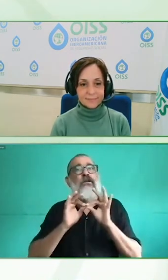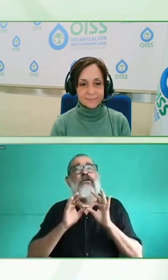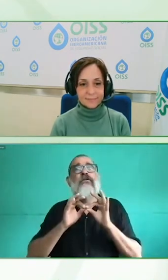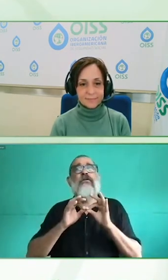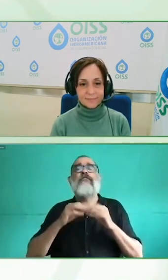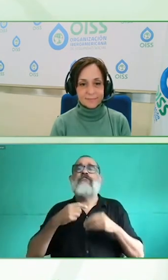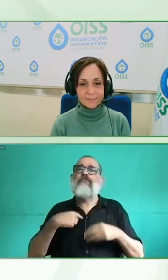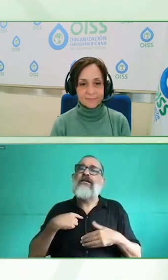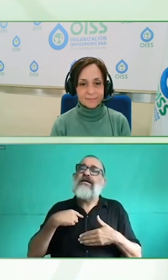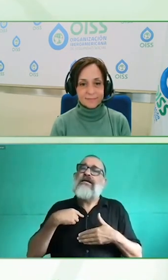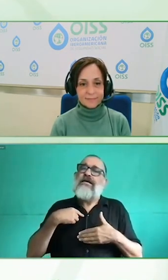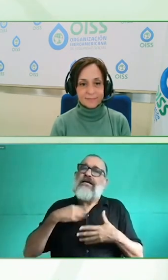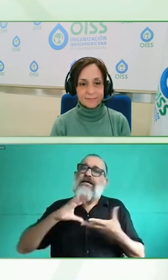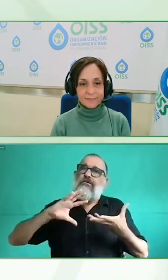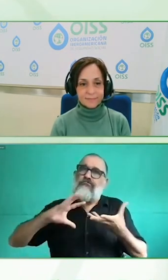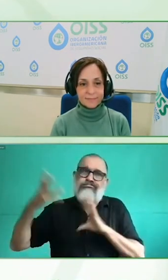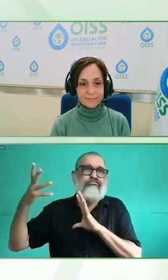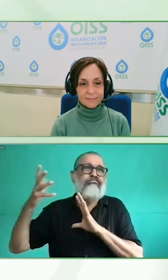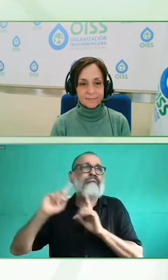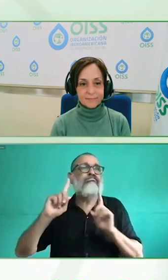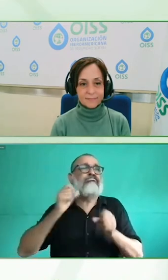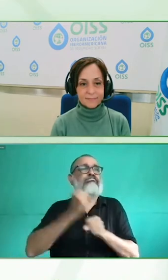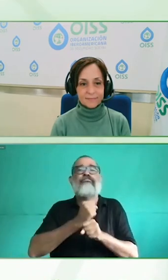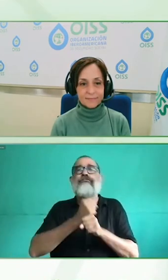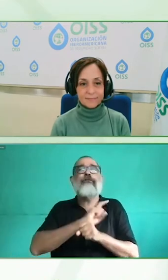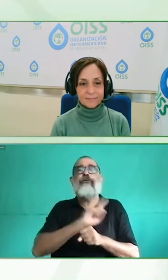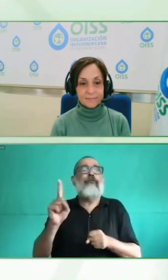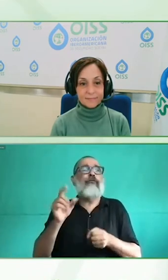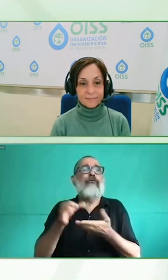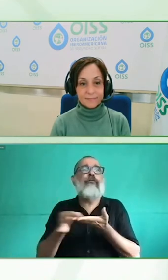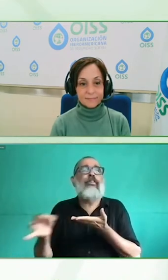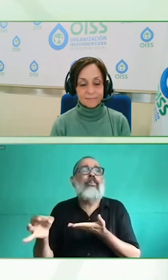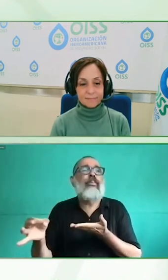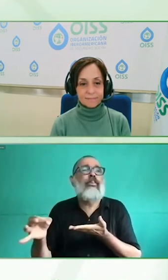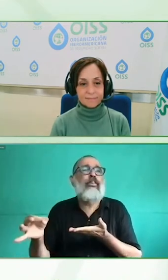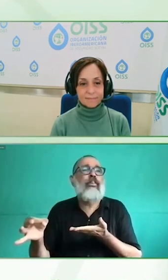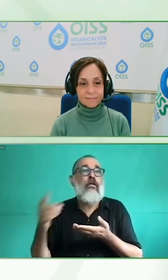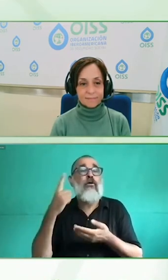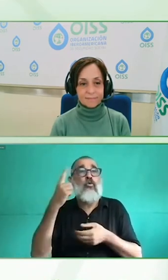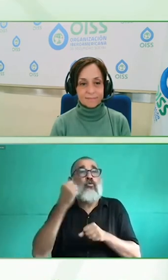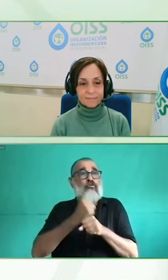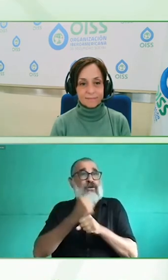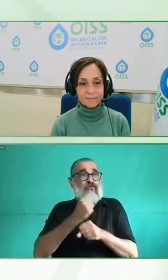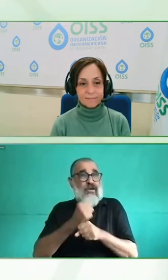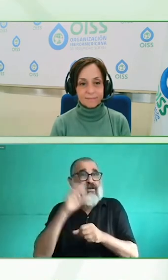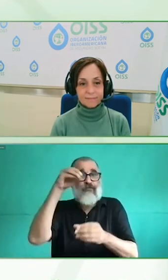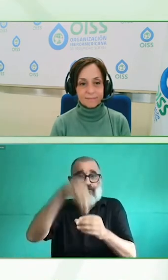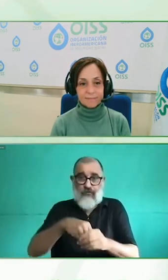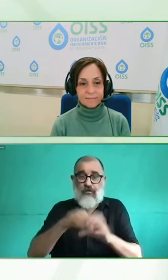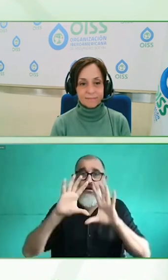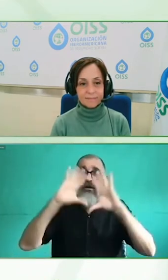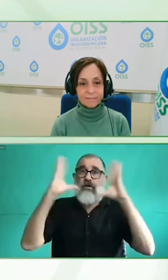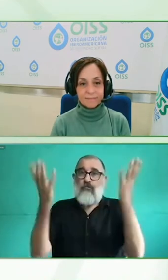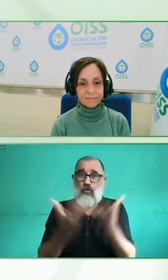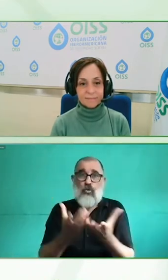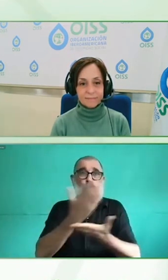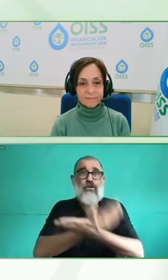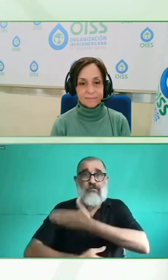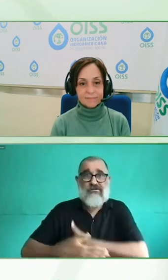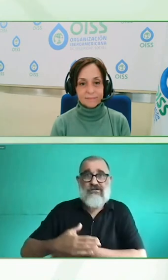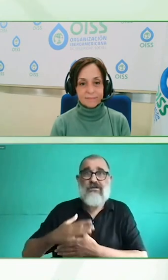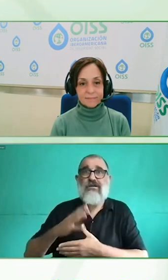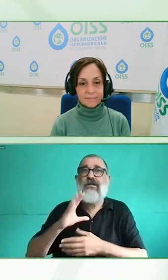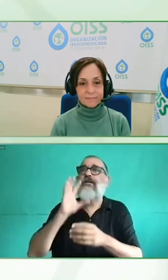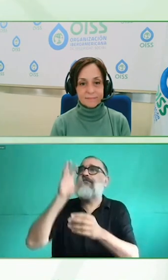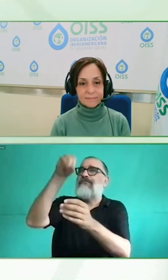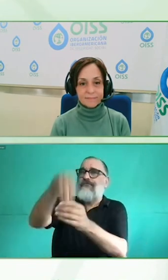abrir la puerta porque a lo mejor el que te va a permitir a otro país es la incubadora, aceleradora de turno o la entidad tal, ¿no? Entonces, es